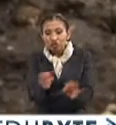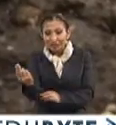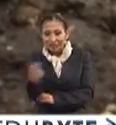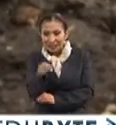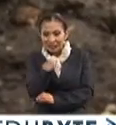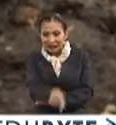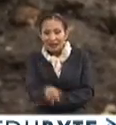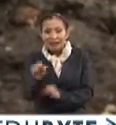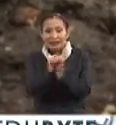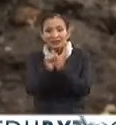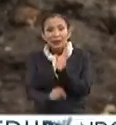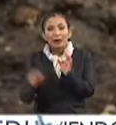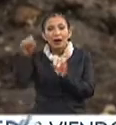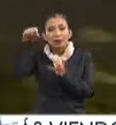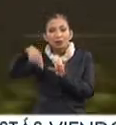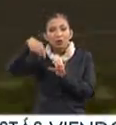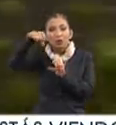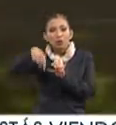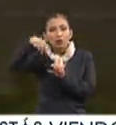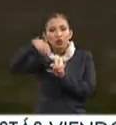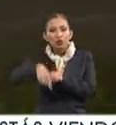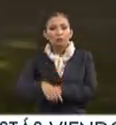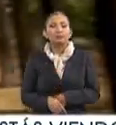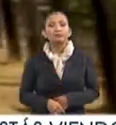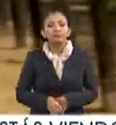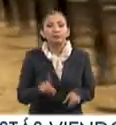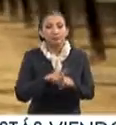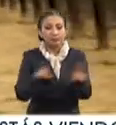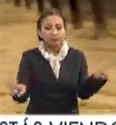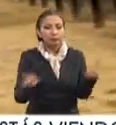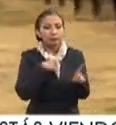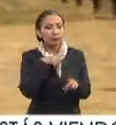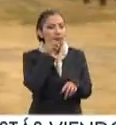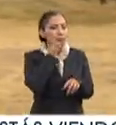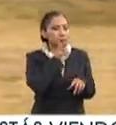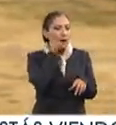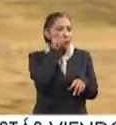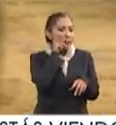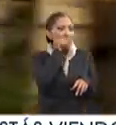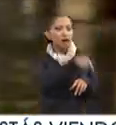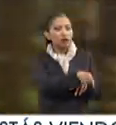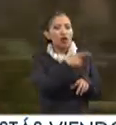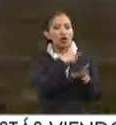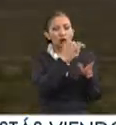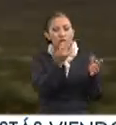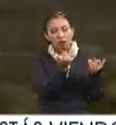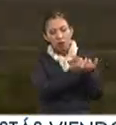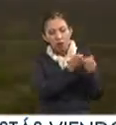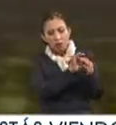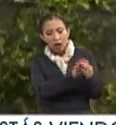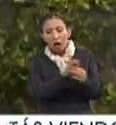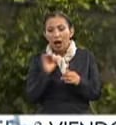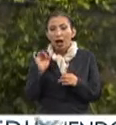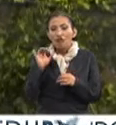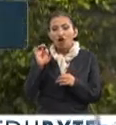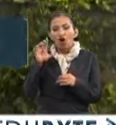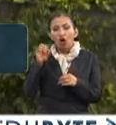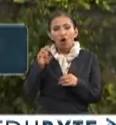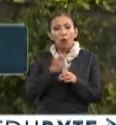requiere, es el sistema de riego por goteo. Bueno, la diferencia entre un viticultor, enólogo y edafólogo,